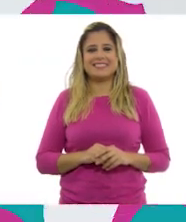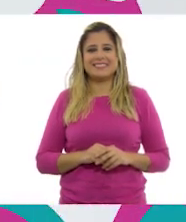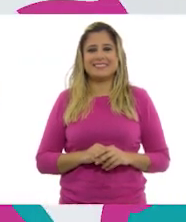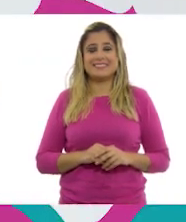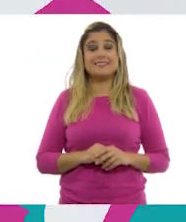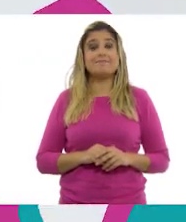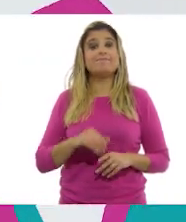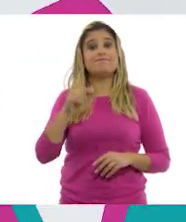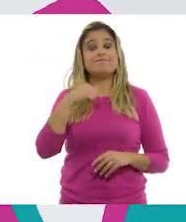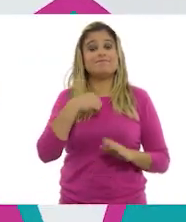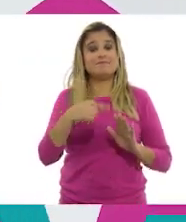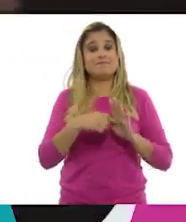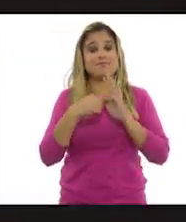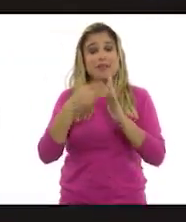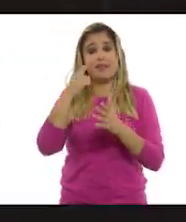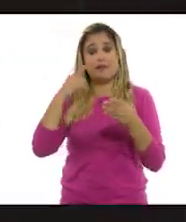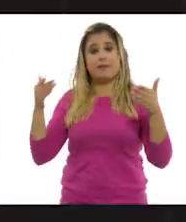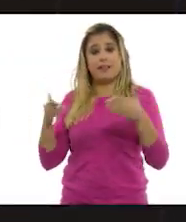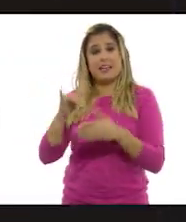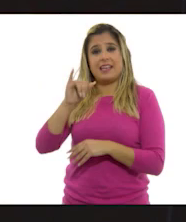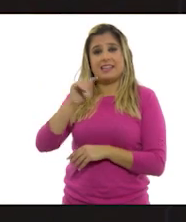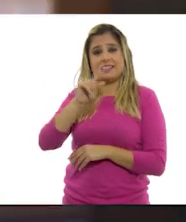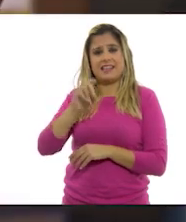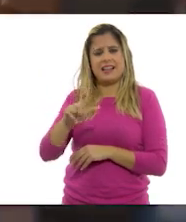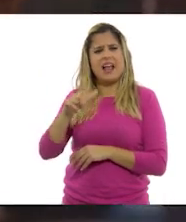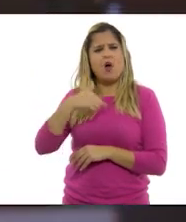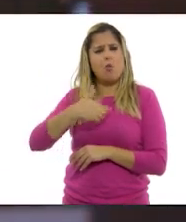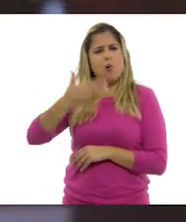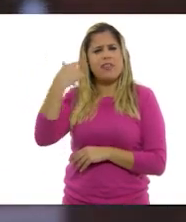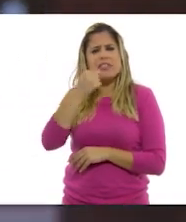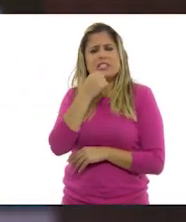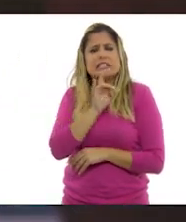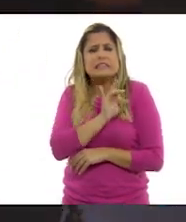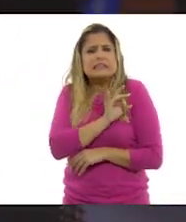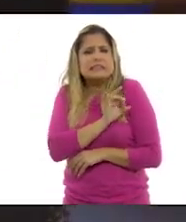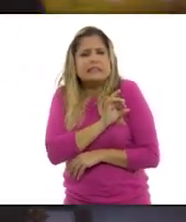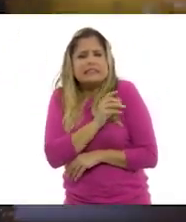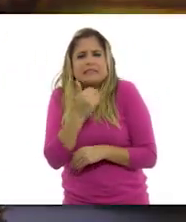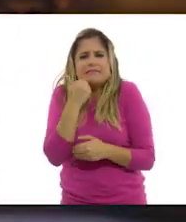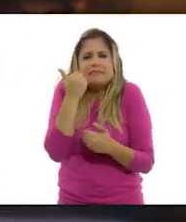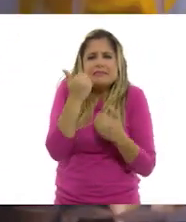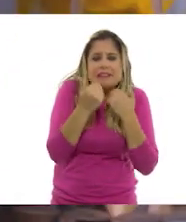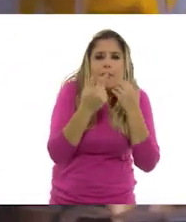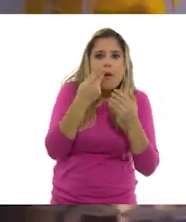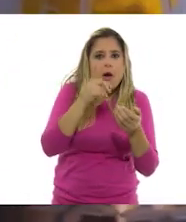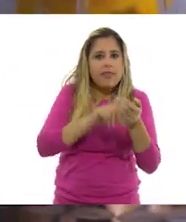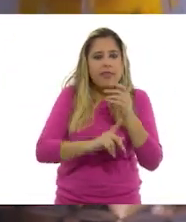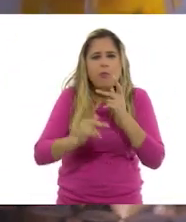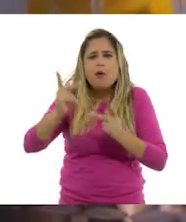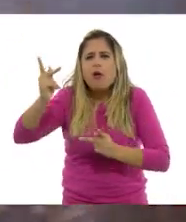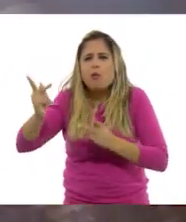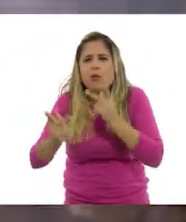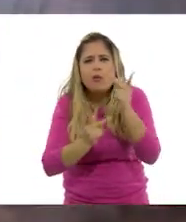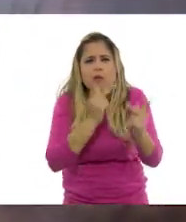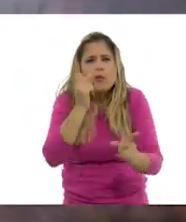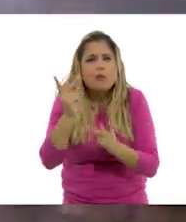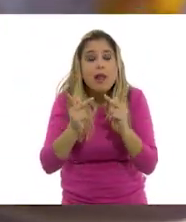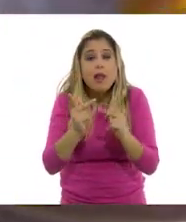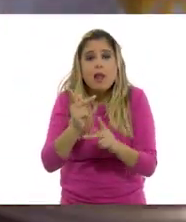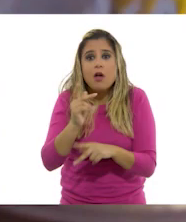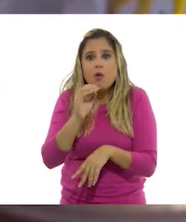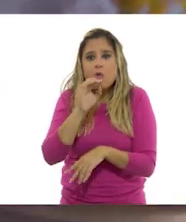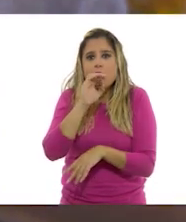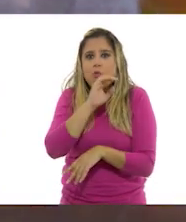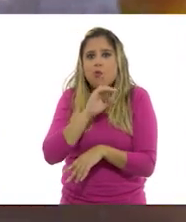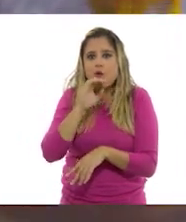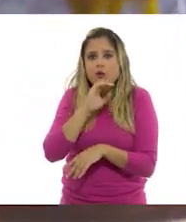Les presento Itzel, así era yo, una niña algo tímida, pero siempre muy preguntona. Algunos dicen que la curiosidad